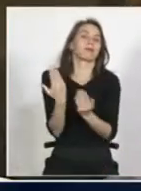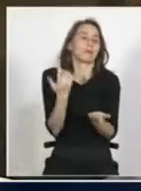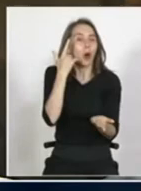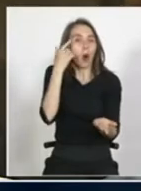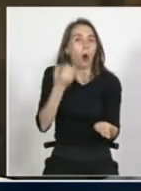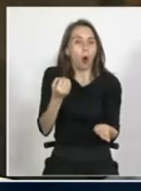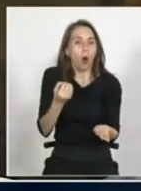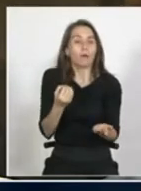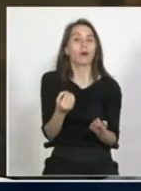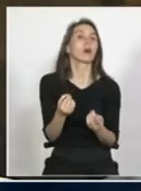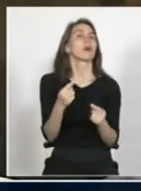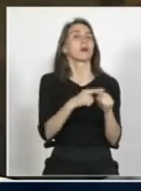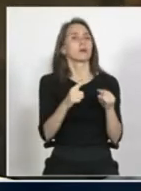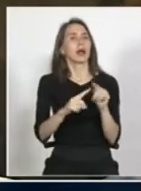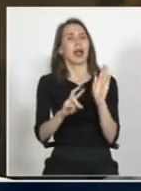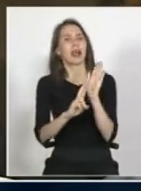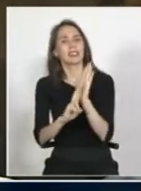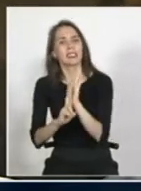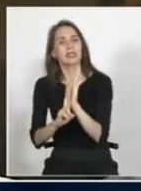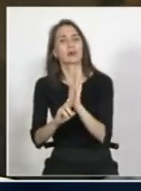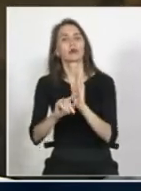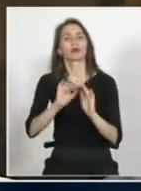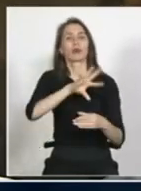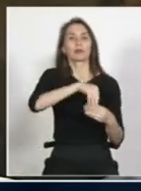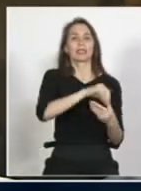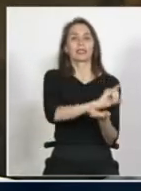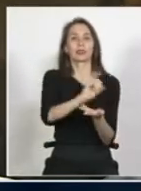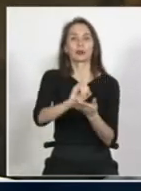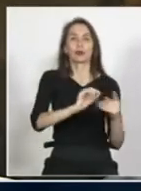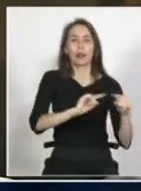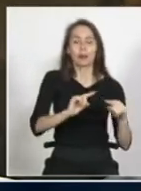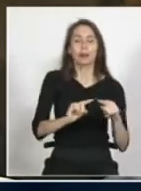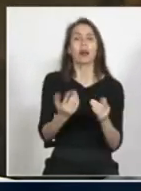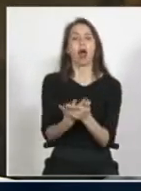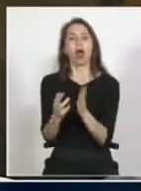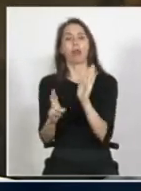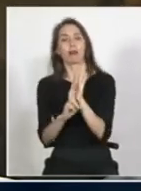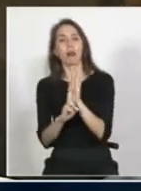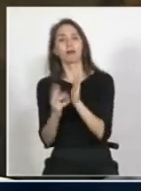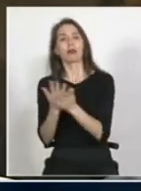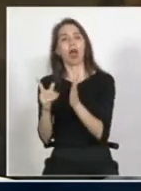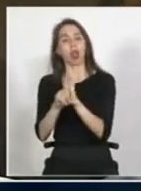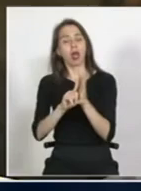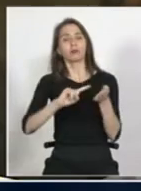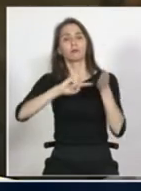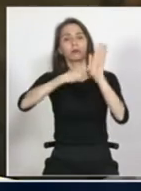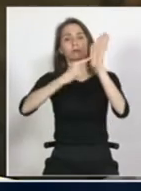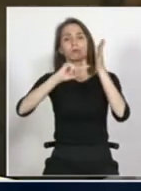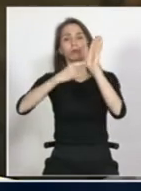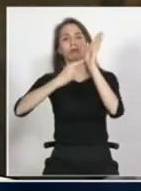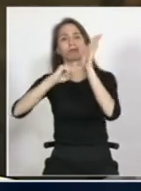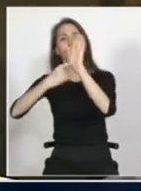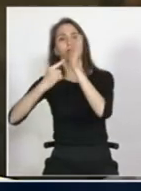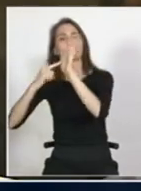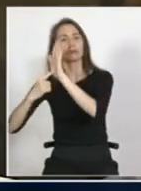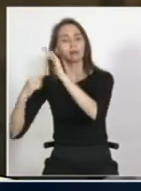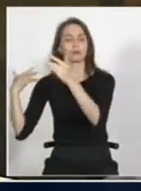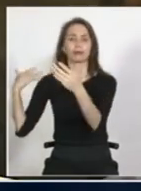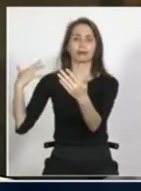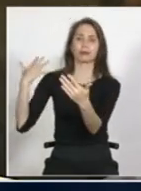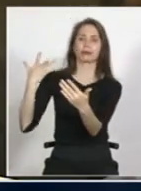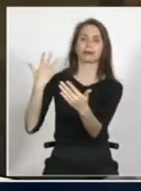proliferación de resoluciones de carácter administrativo, reglamentario y legal que se han ido dictando a lo largo del tiempo, a medida